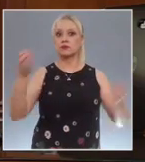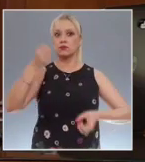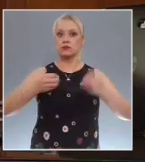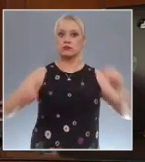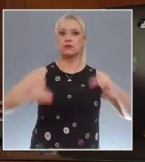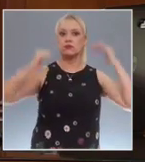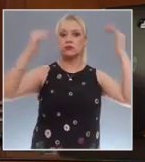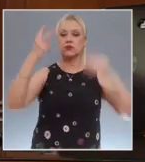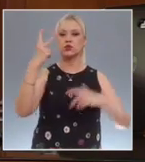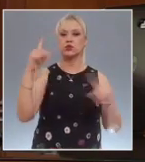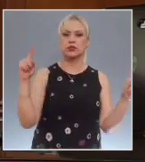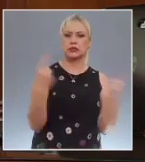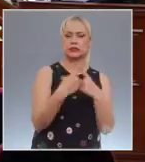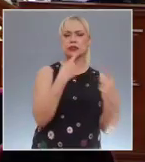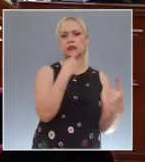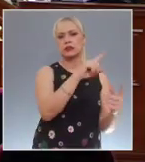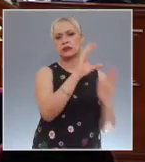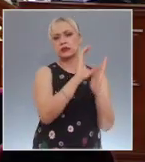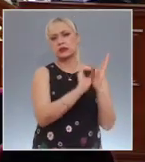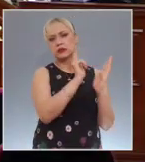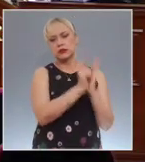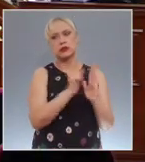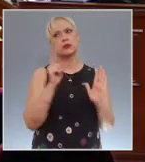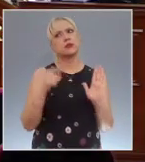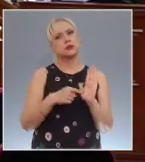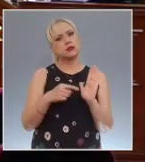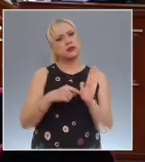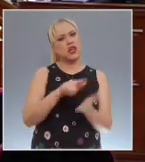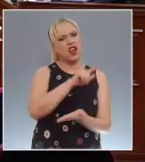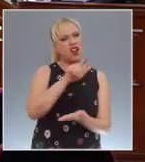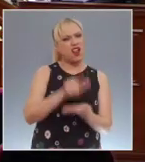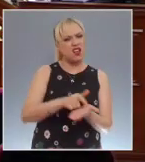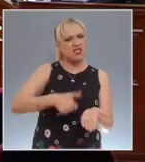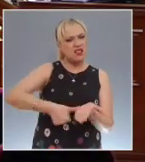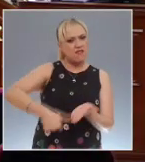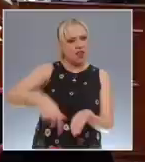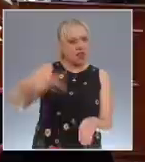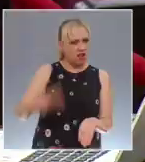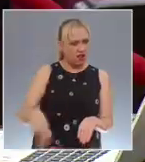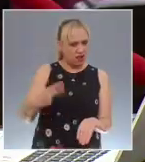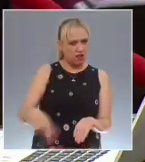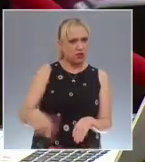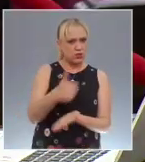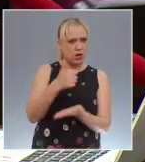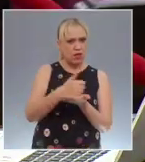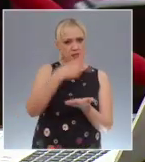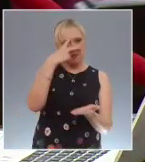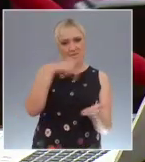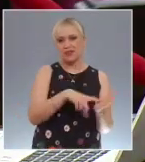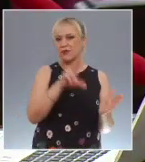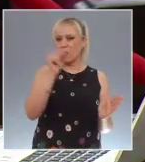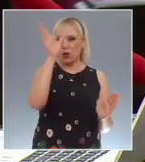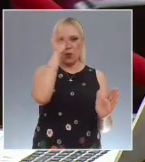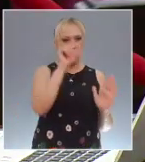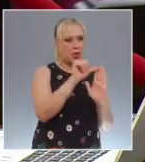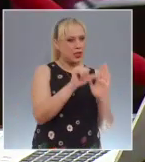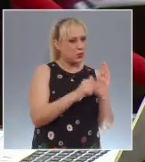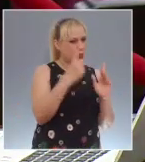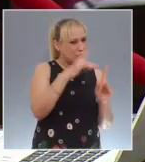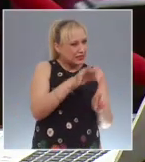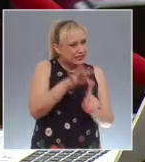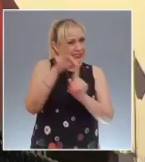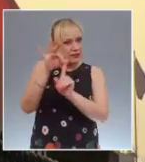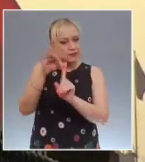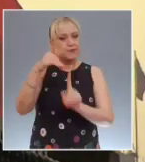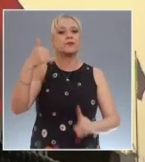las que se impugna un artículo del Código Civil de la Capital del País y una reforma a la Constitución de Tamaulipas en materia de Procuración de